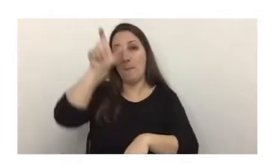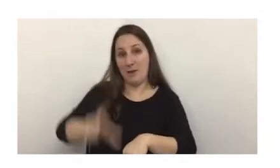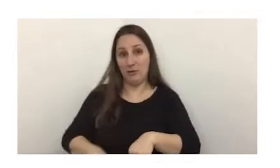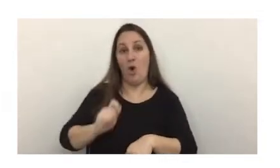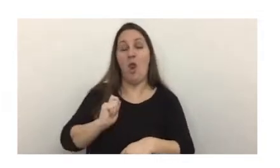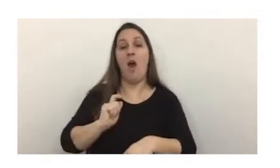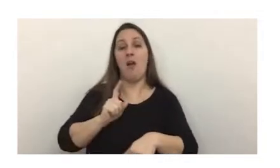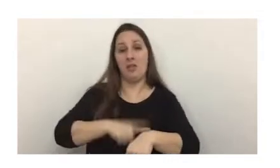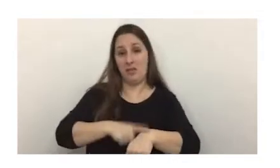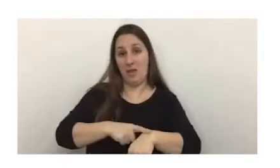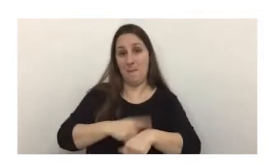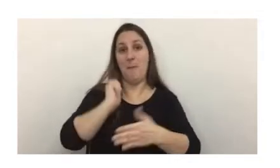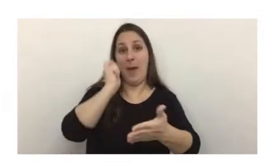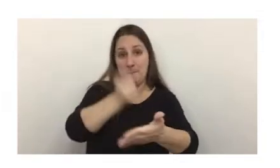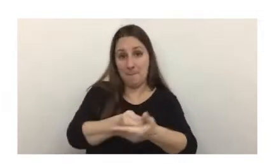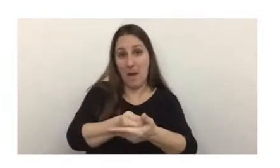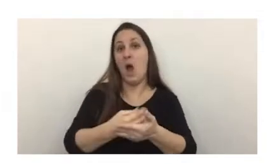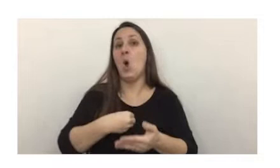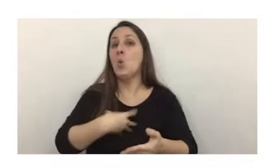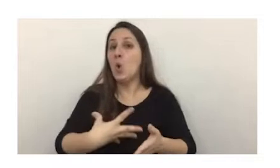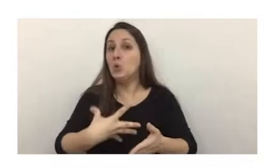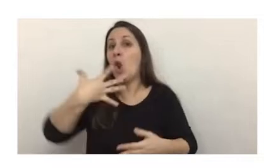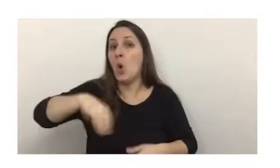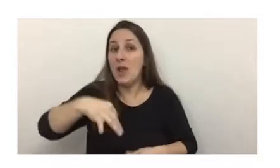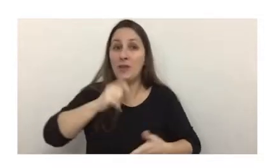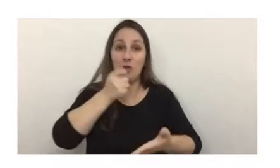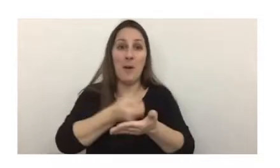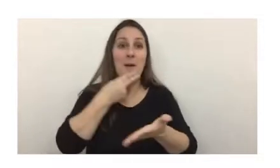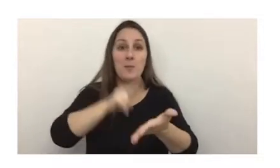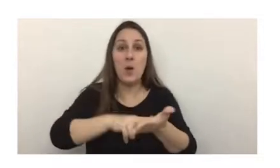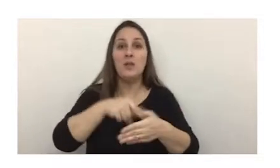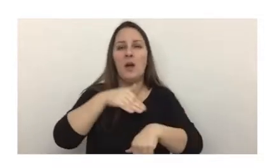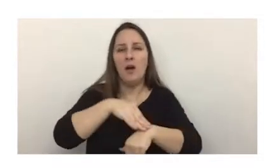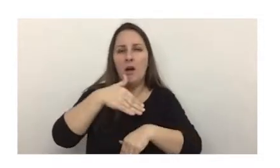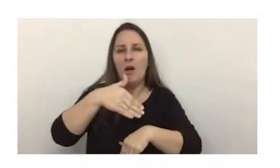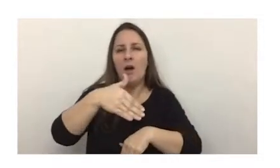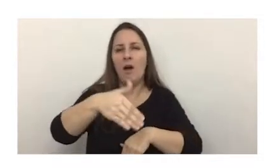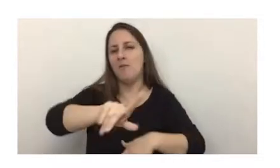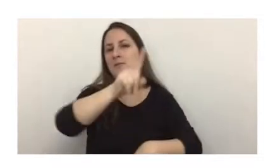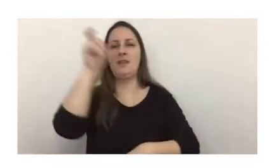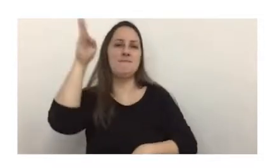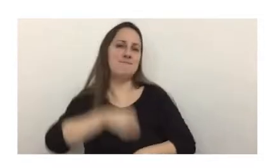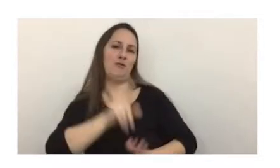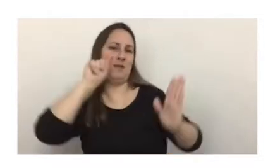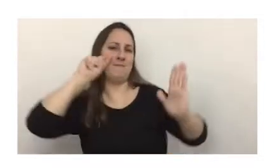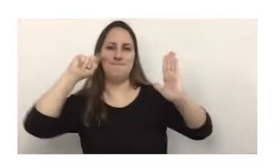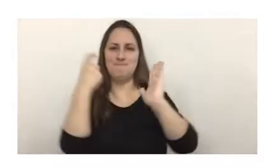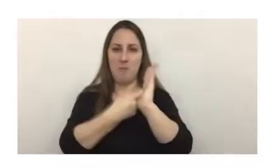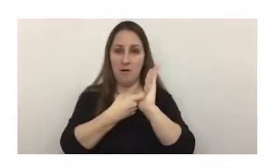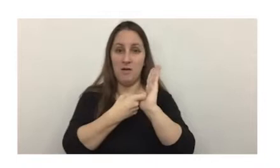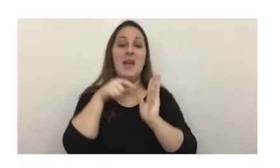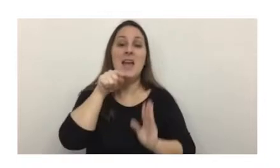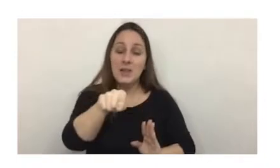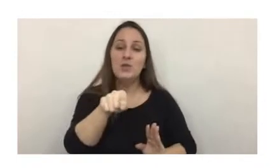transcurrido el plazo para su cumplimiento voluntario de las obligaciones tributarias lo evade total o parcialmente y al ser un delito de resultado es